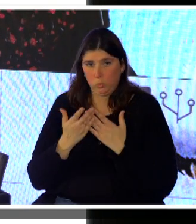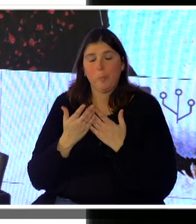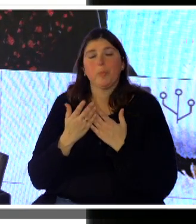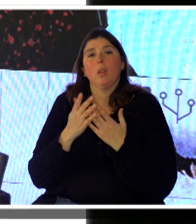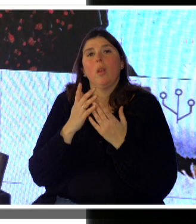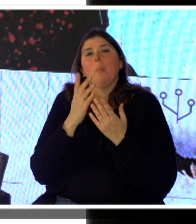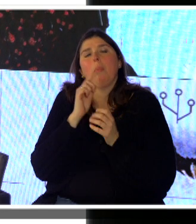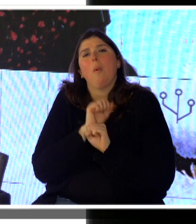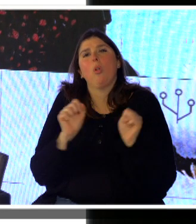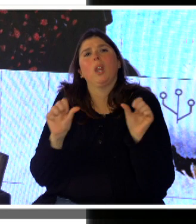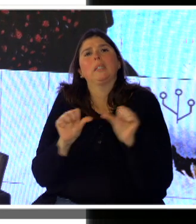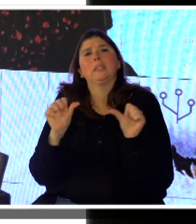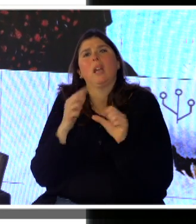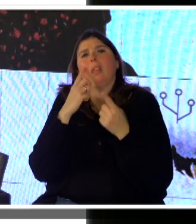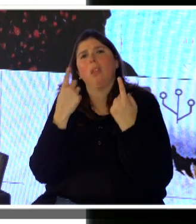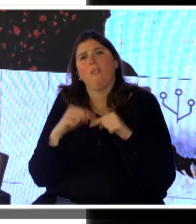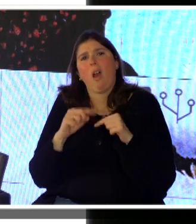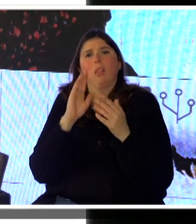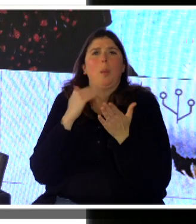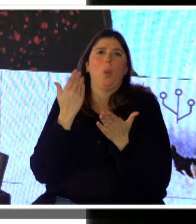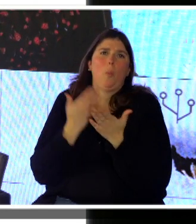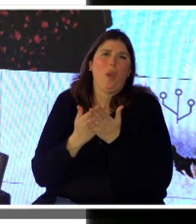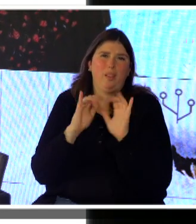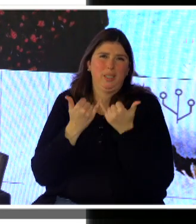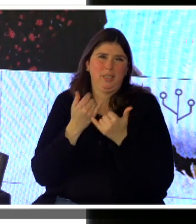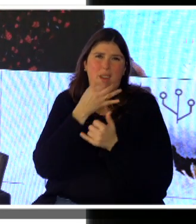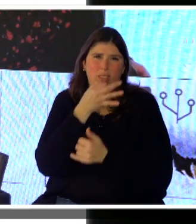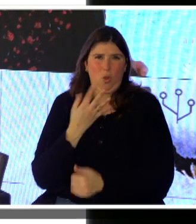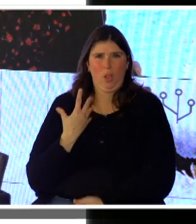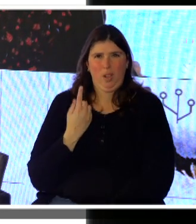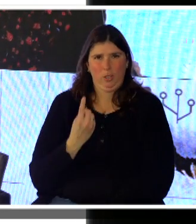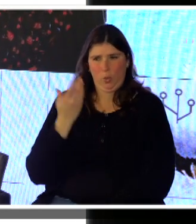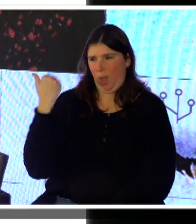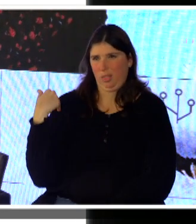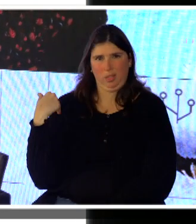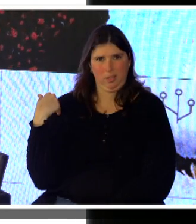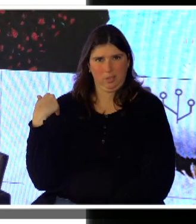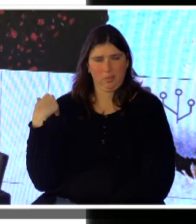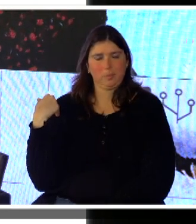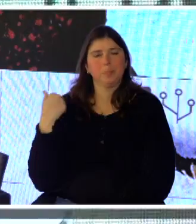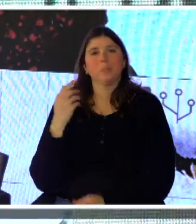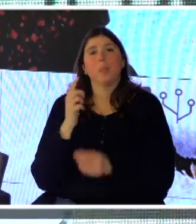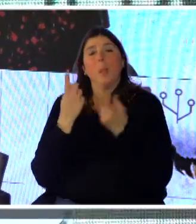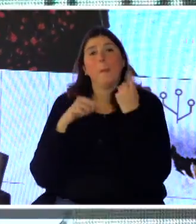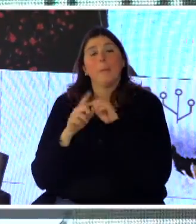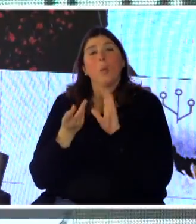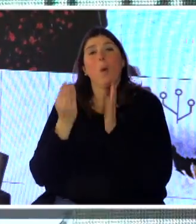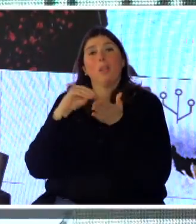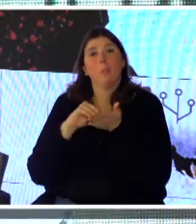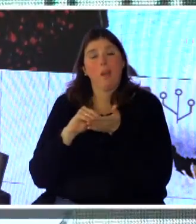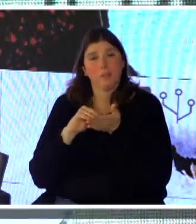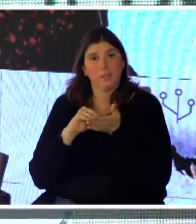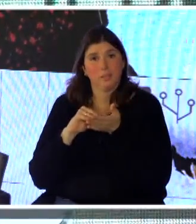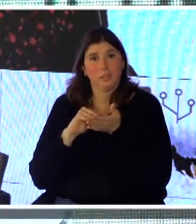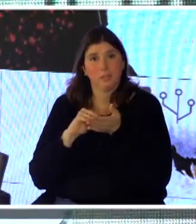etcétera, que ya comentó el director Ramón. Pero nosotros, además de tener un portal